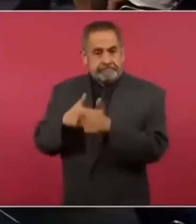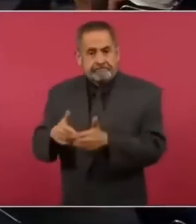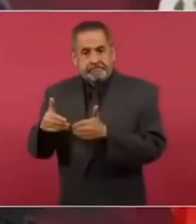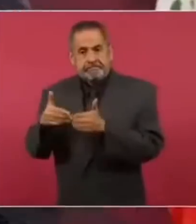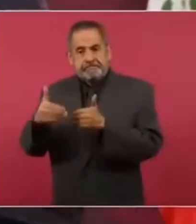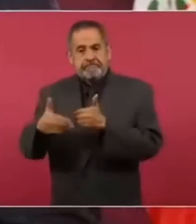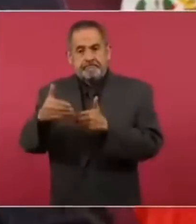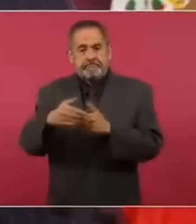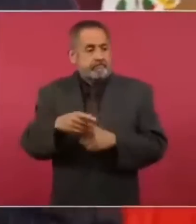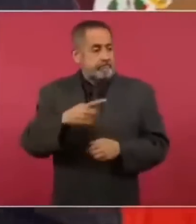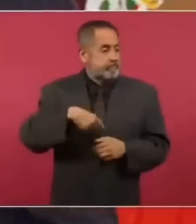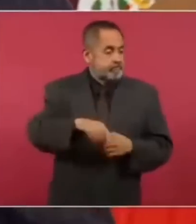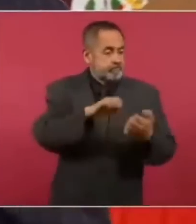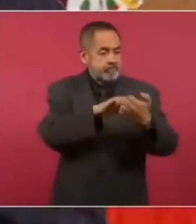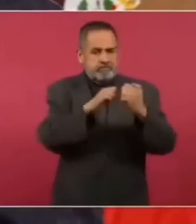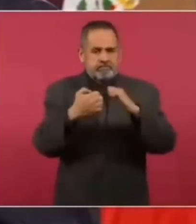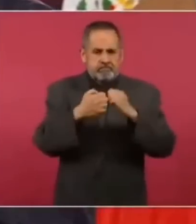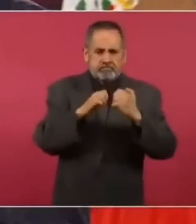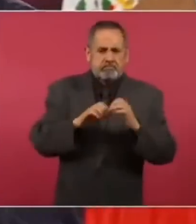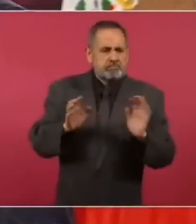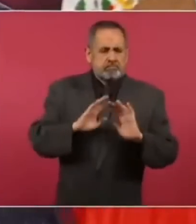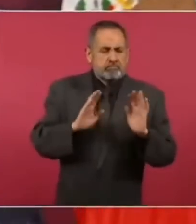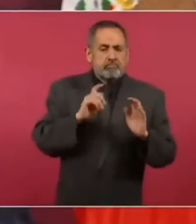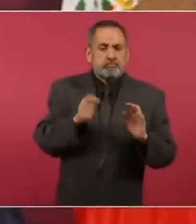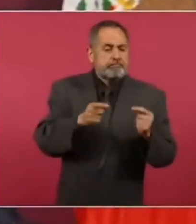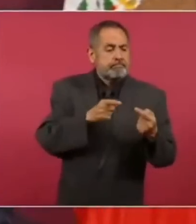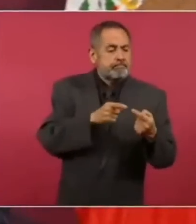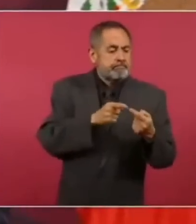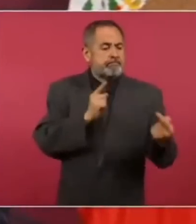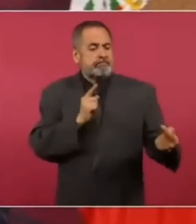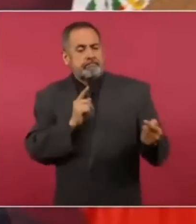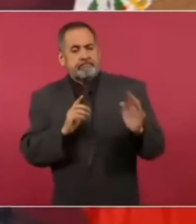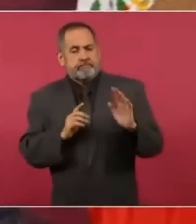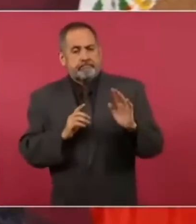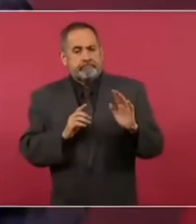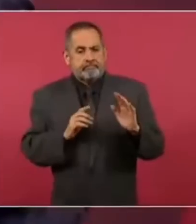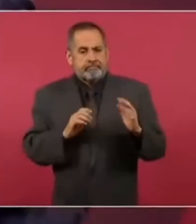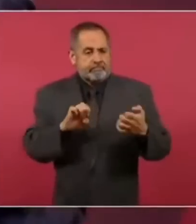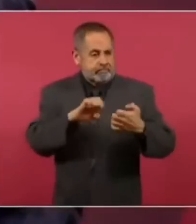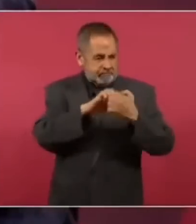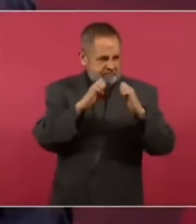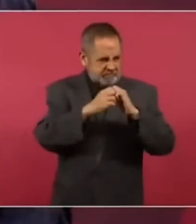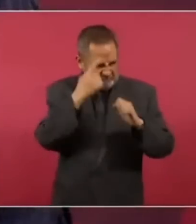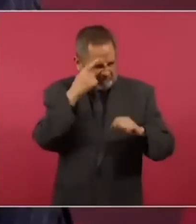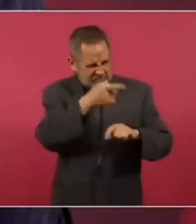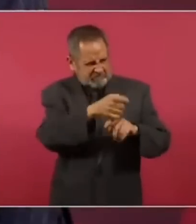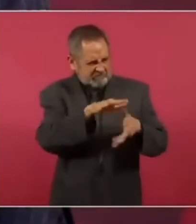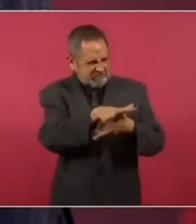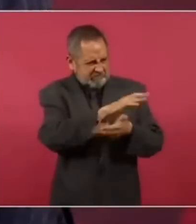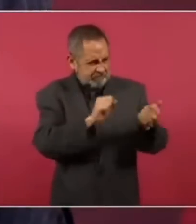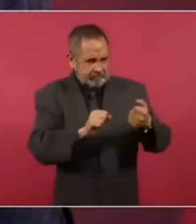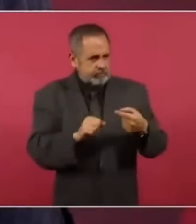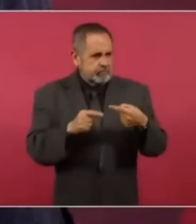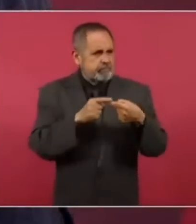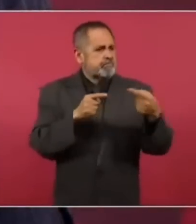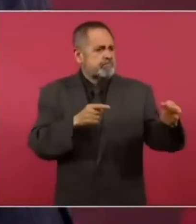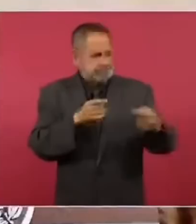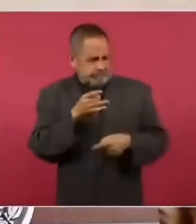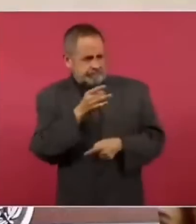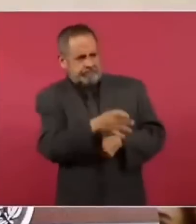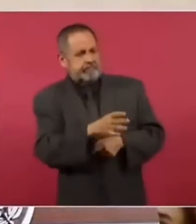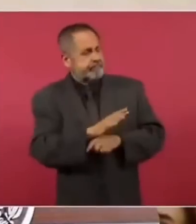viéndonos como enemigos sino como adversarios no como enemigos a destruir sino como adversarios a vencer